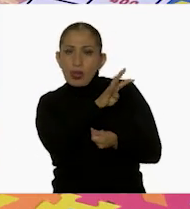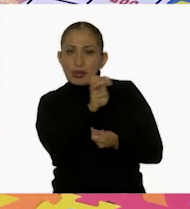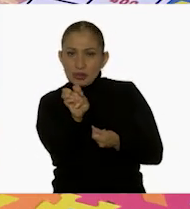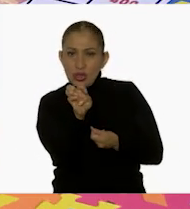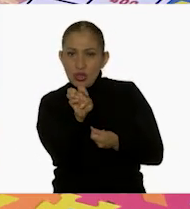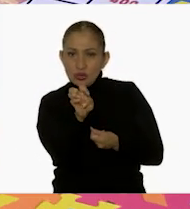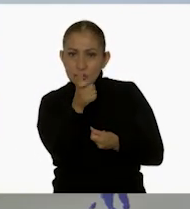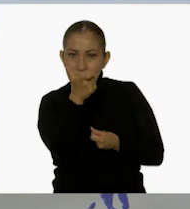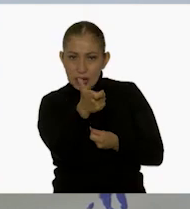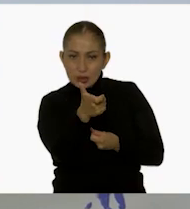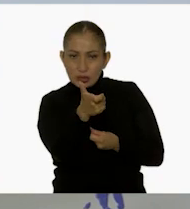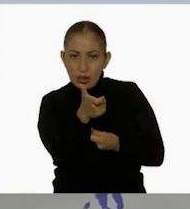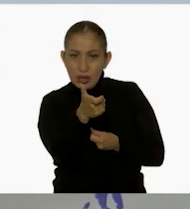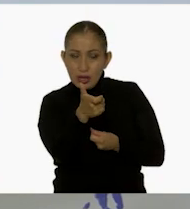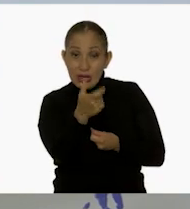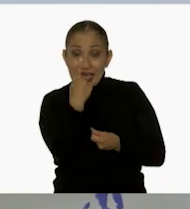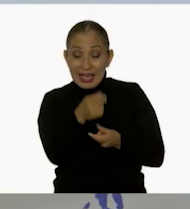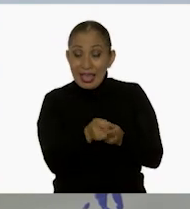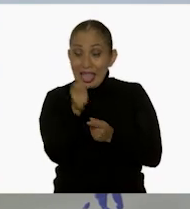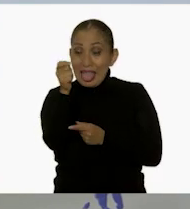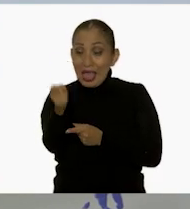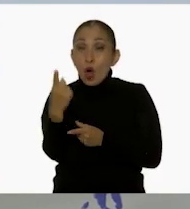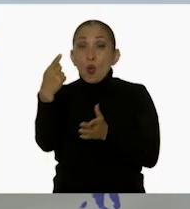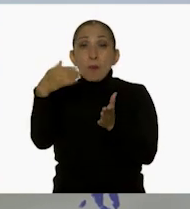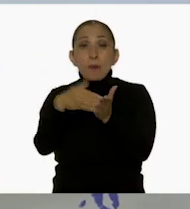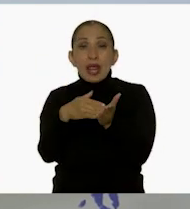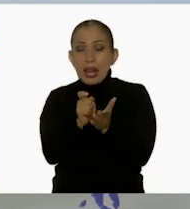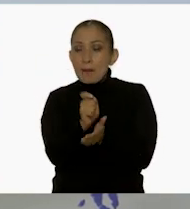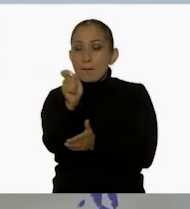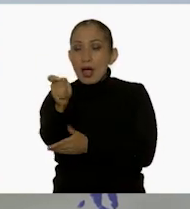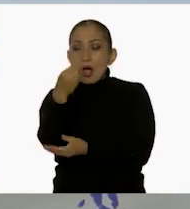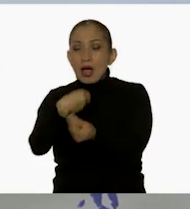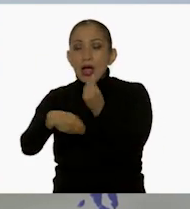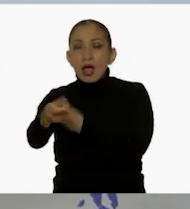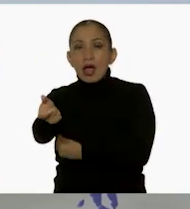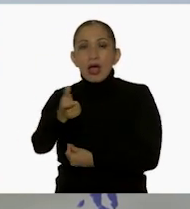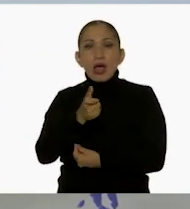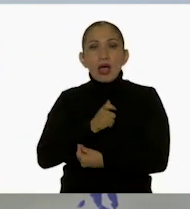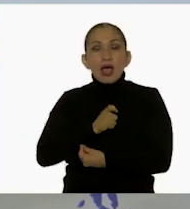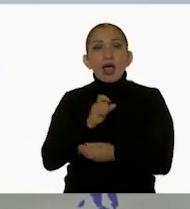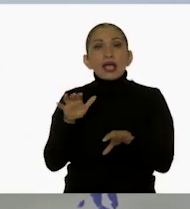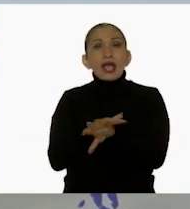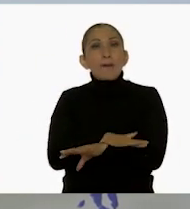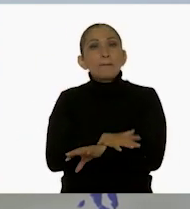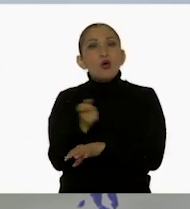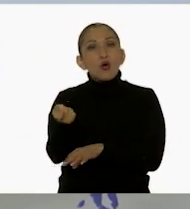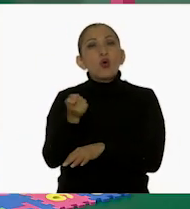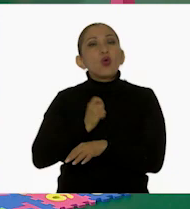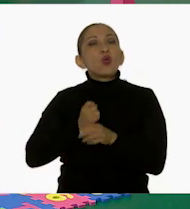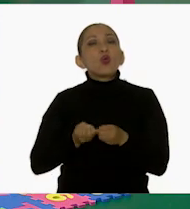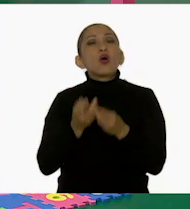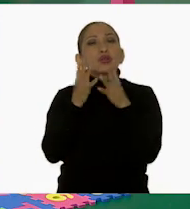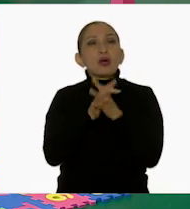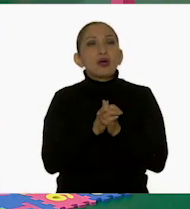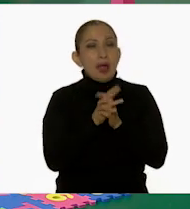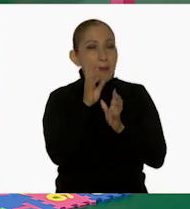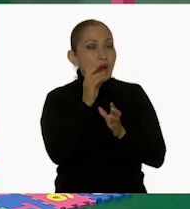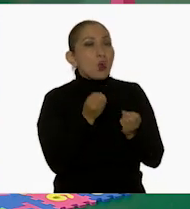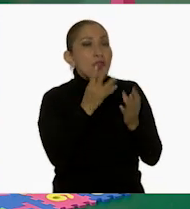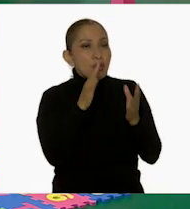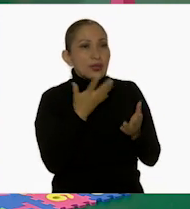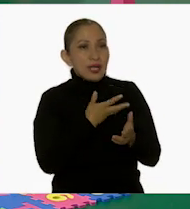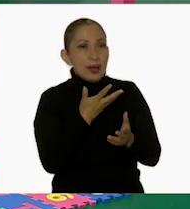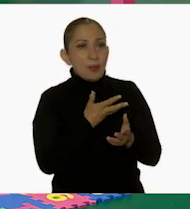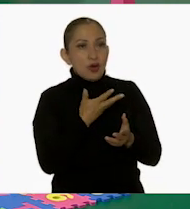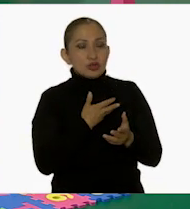y pagamos con un billete de mil, ¿cuánto le sobraría a nuestros amigos que fueran a comprar? Ajá, pues hay que contar el dinero que